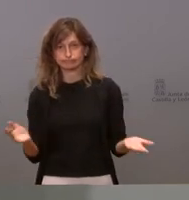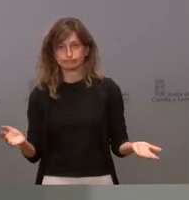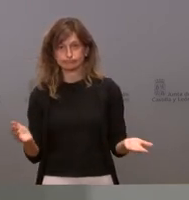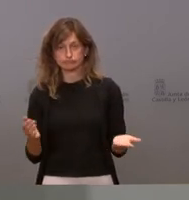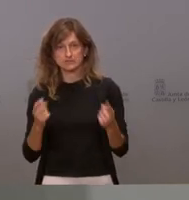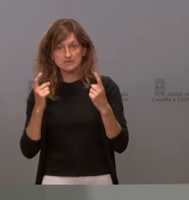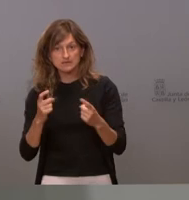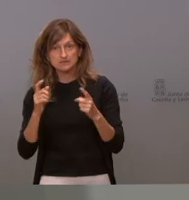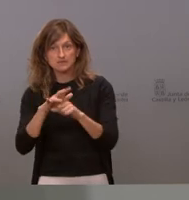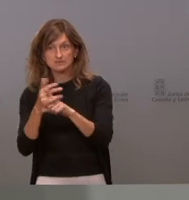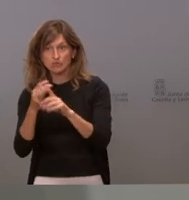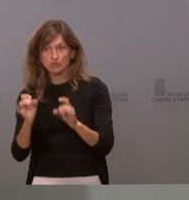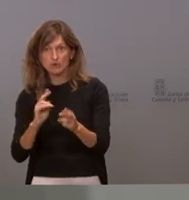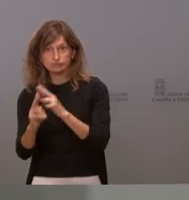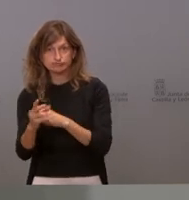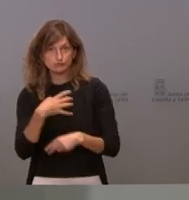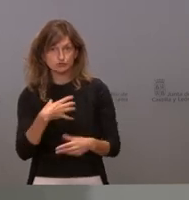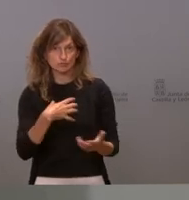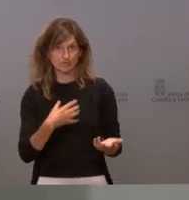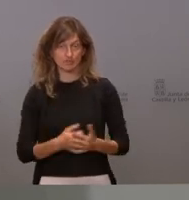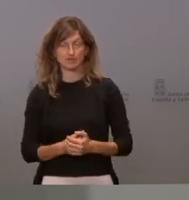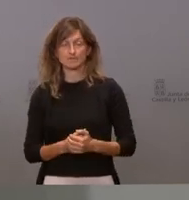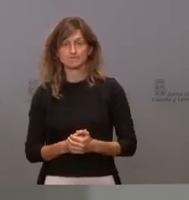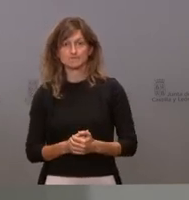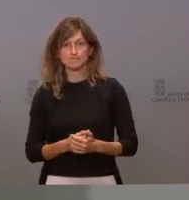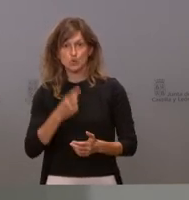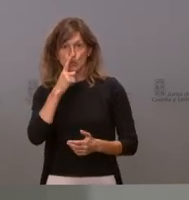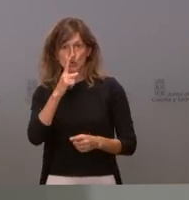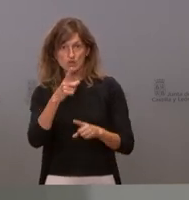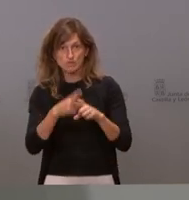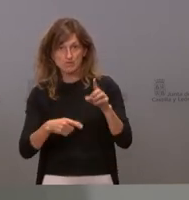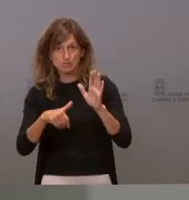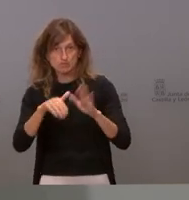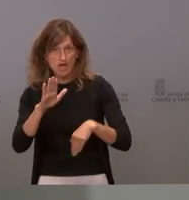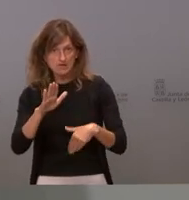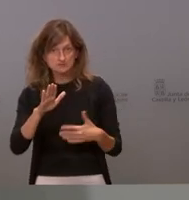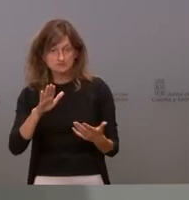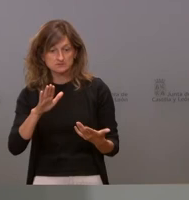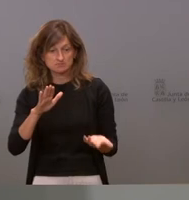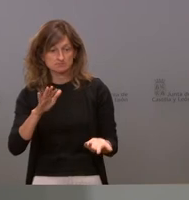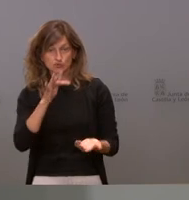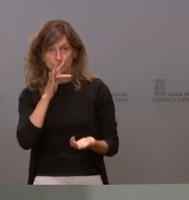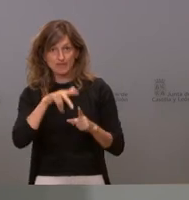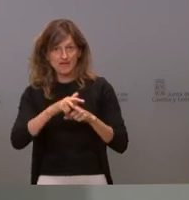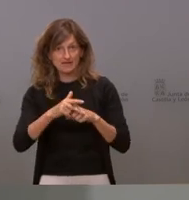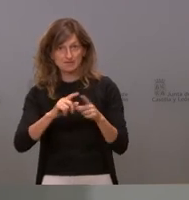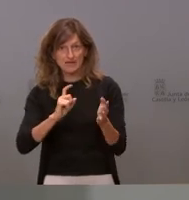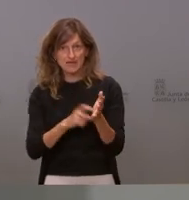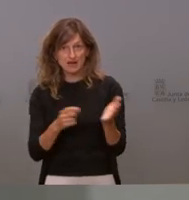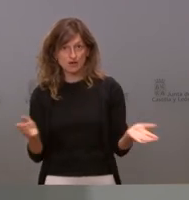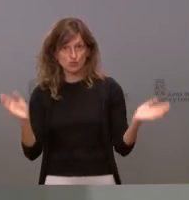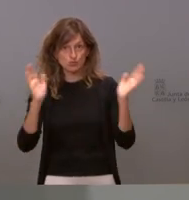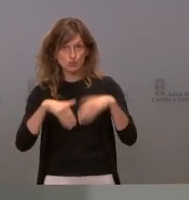enfrentar una situación como esta y desgraciadamente un año y medio largo después seguimos sin tener la herramienta y desgraciadamente